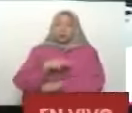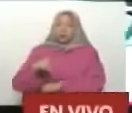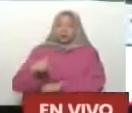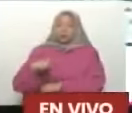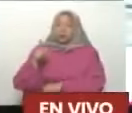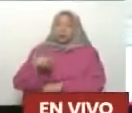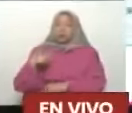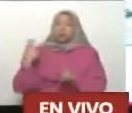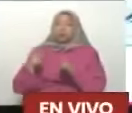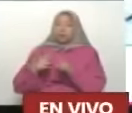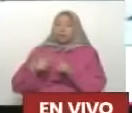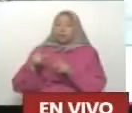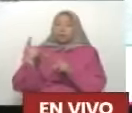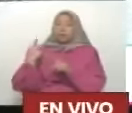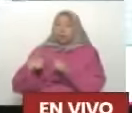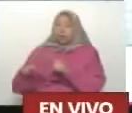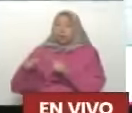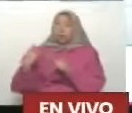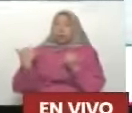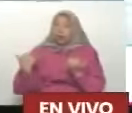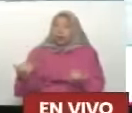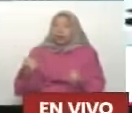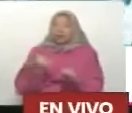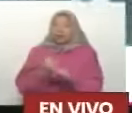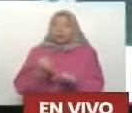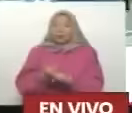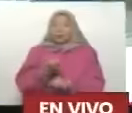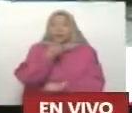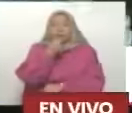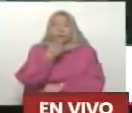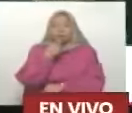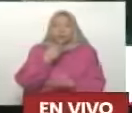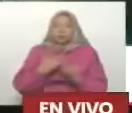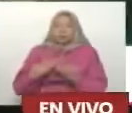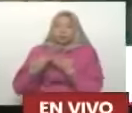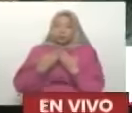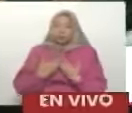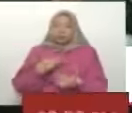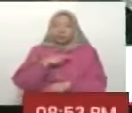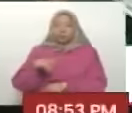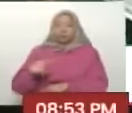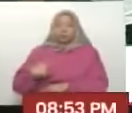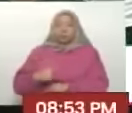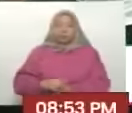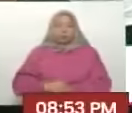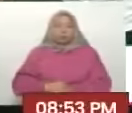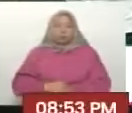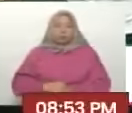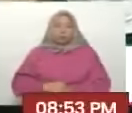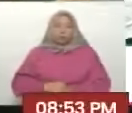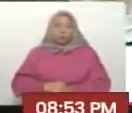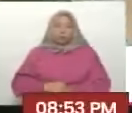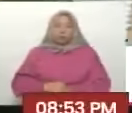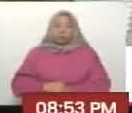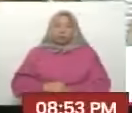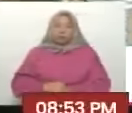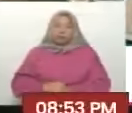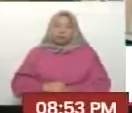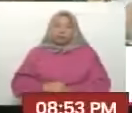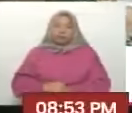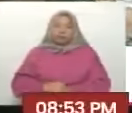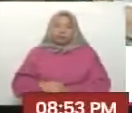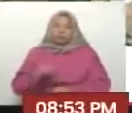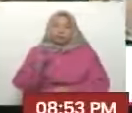también conocer la impresión de esta hermosa estudiante que nos acompaña, porque estamos en el laboratorio precisamente